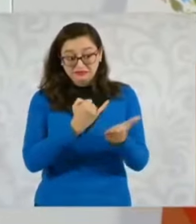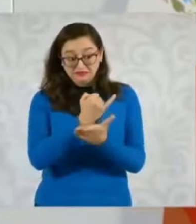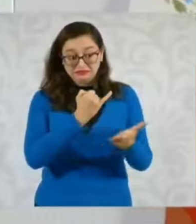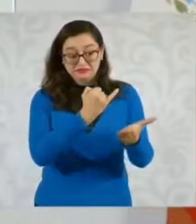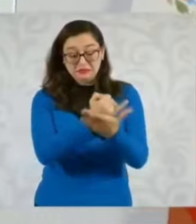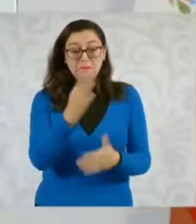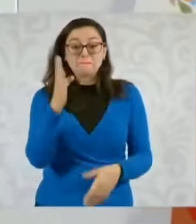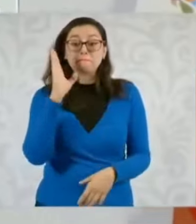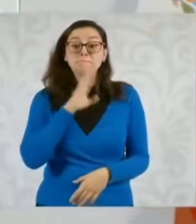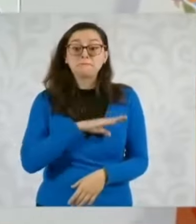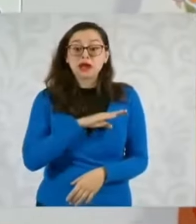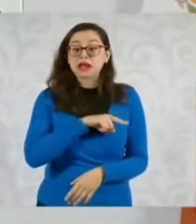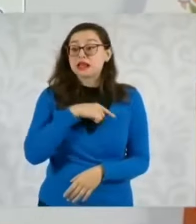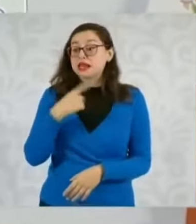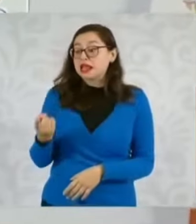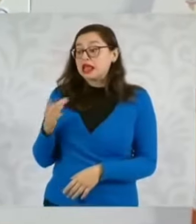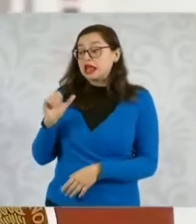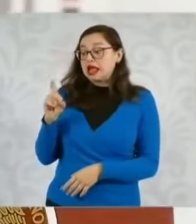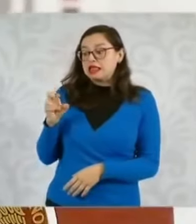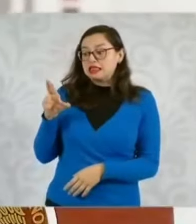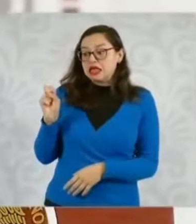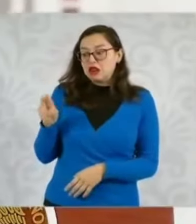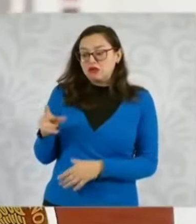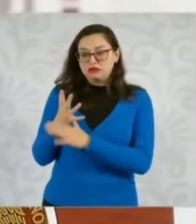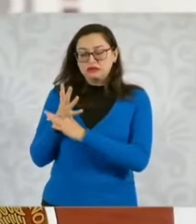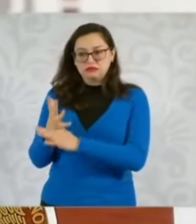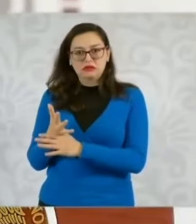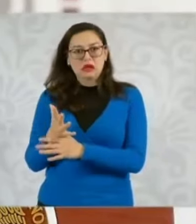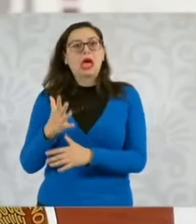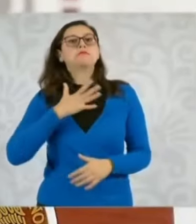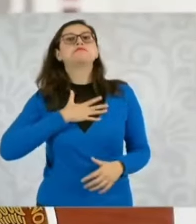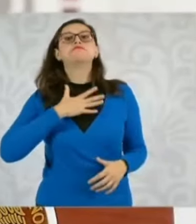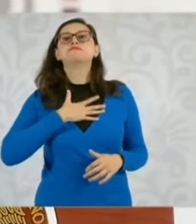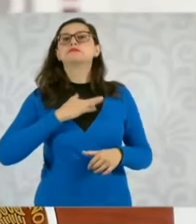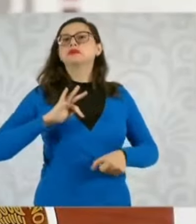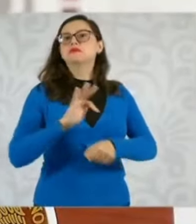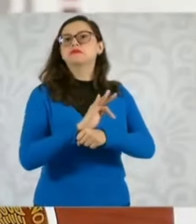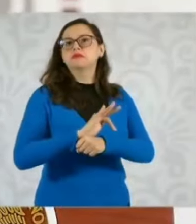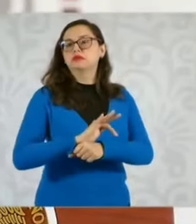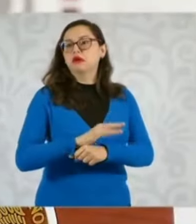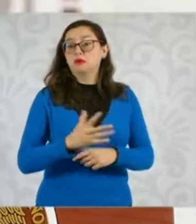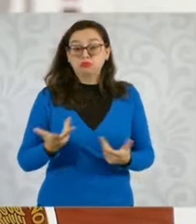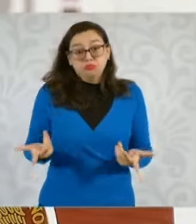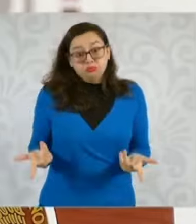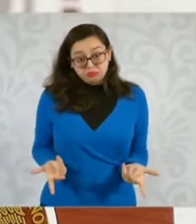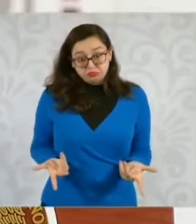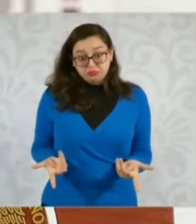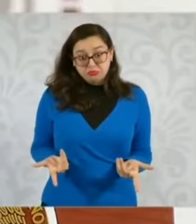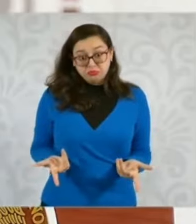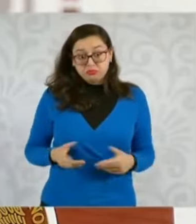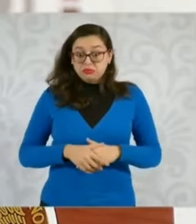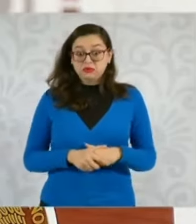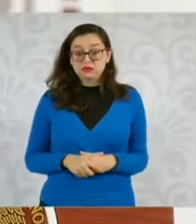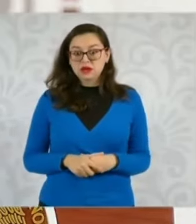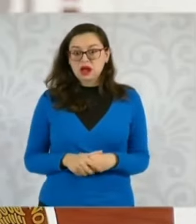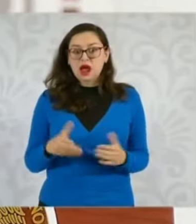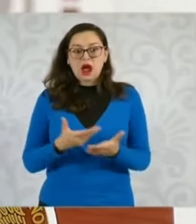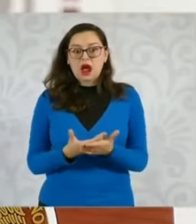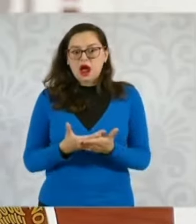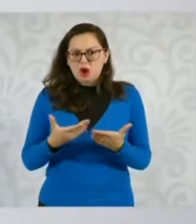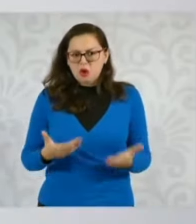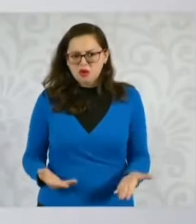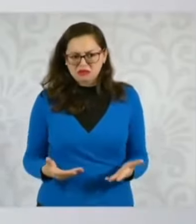Y entonces cargan ayer un montón de exfuncionarios diciendo que García Luna es